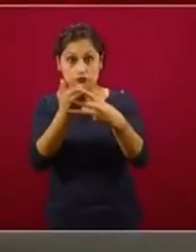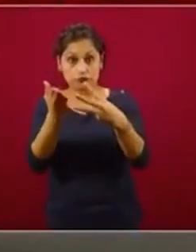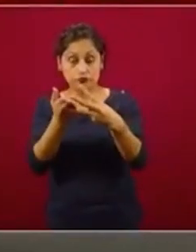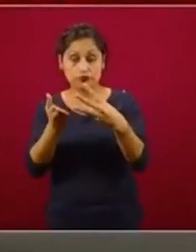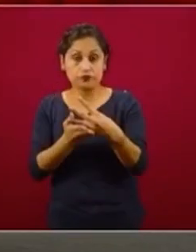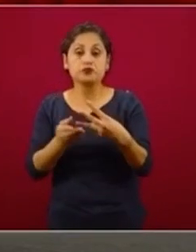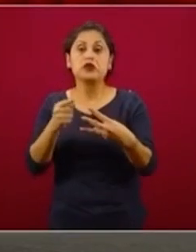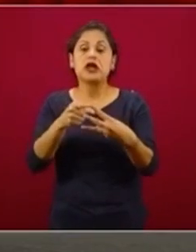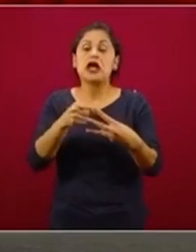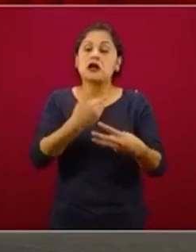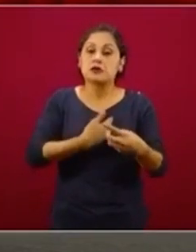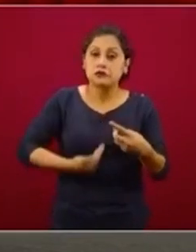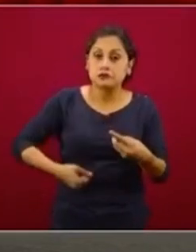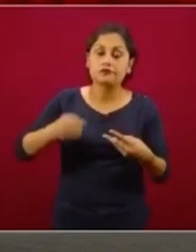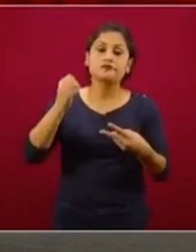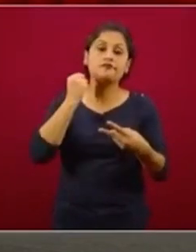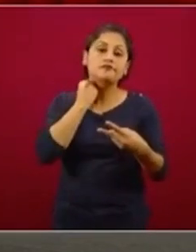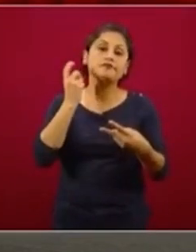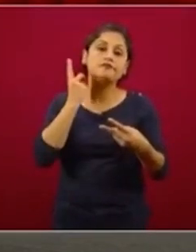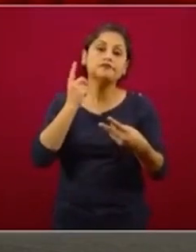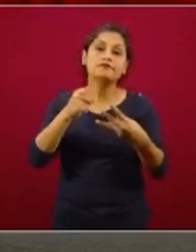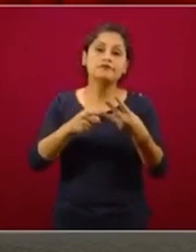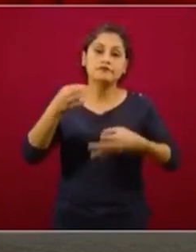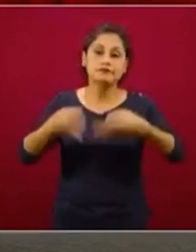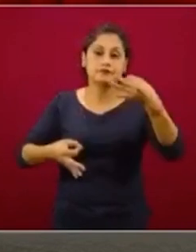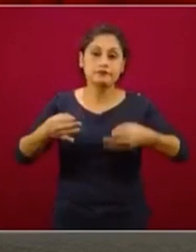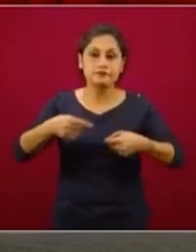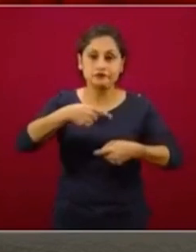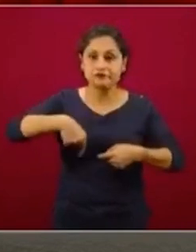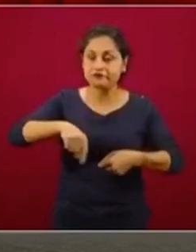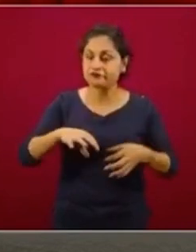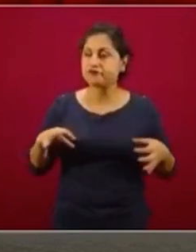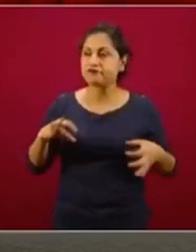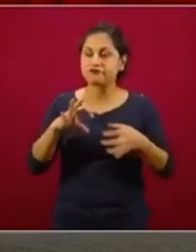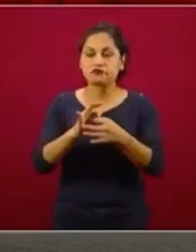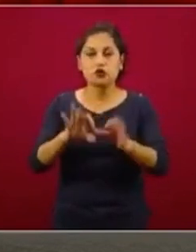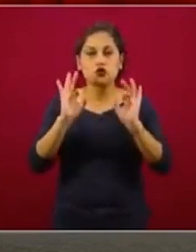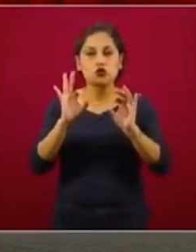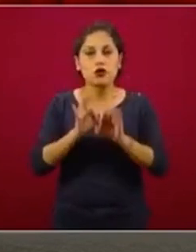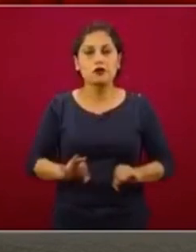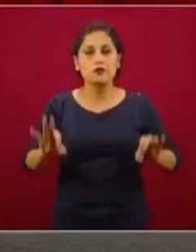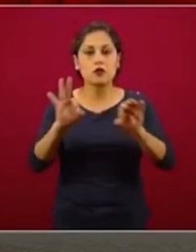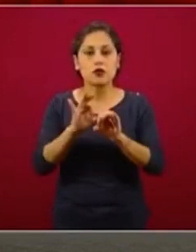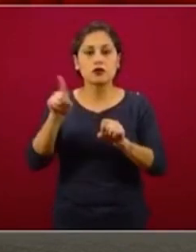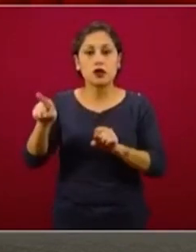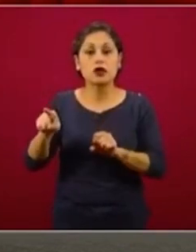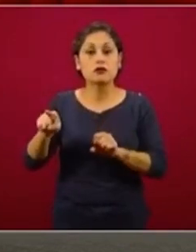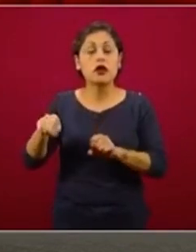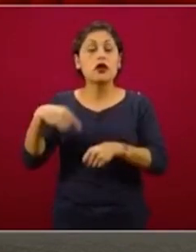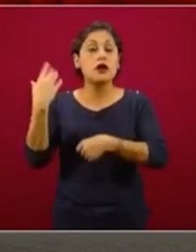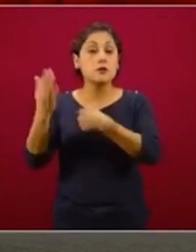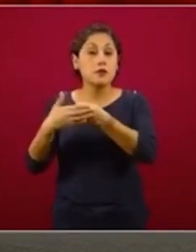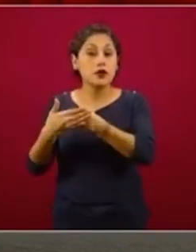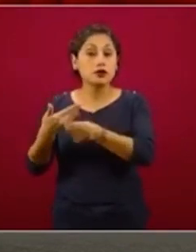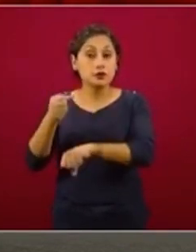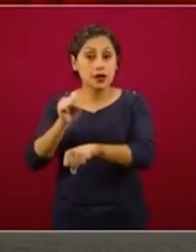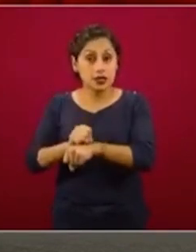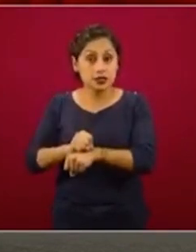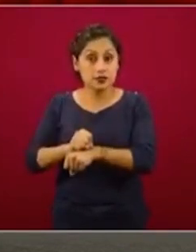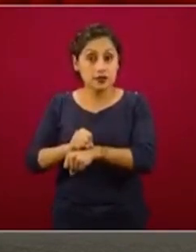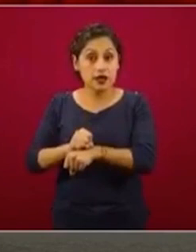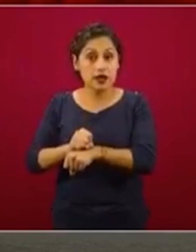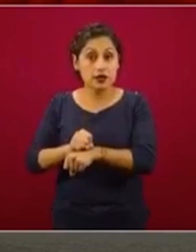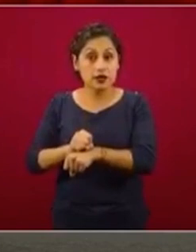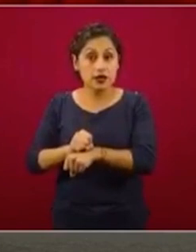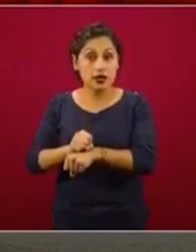tengamos la oportunidad de ser cuestionadas y cuestionados por el Poder Legislativo. La próxima semana he sido invitado también por la